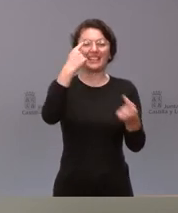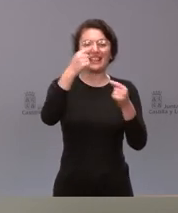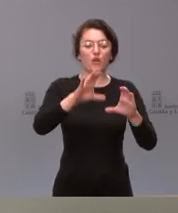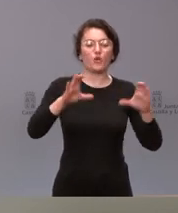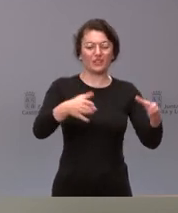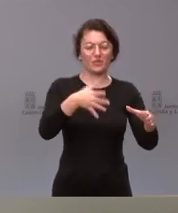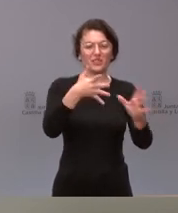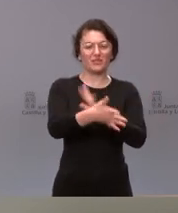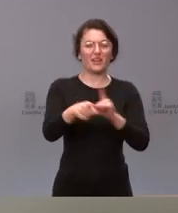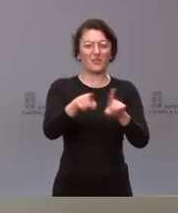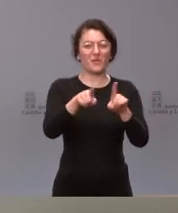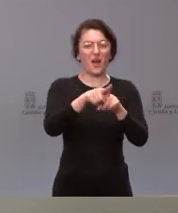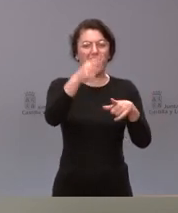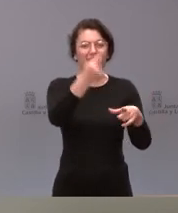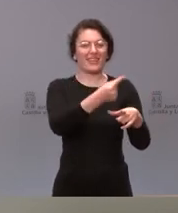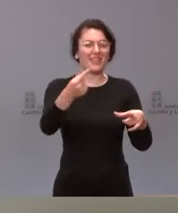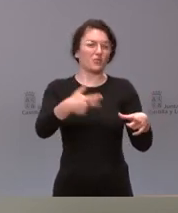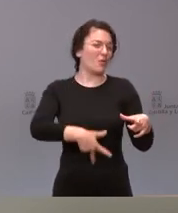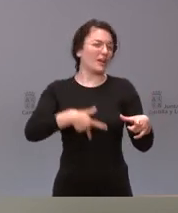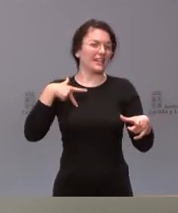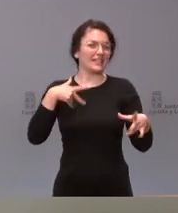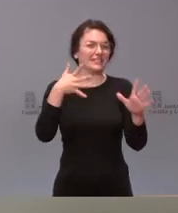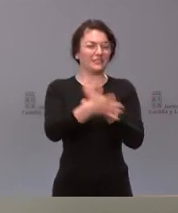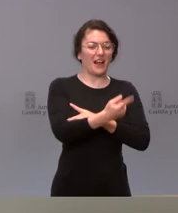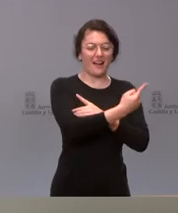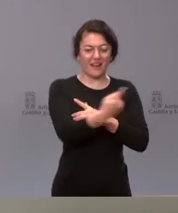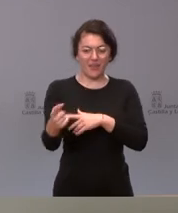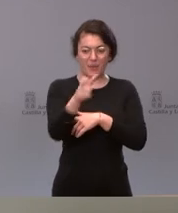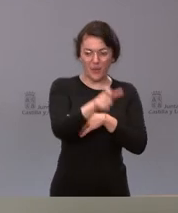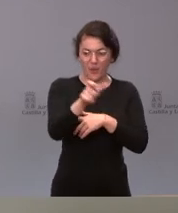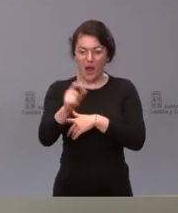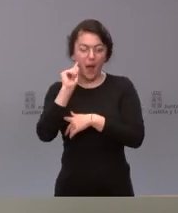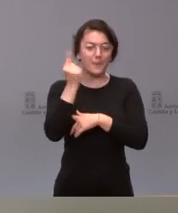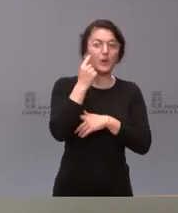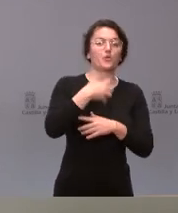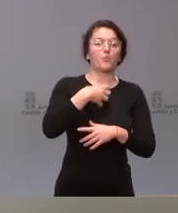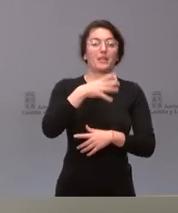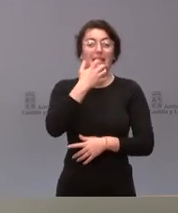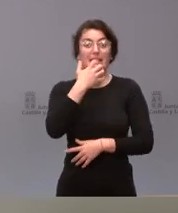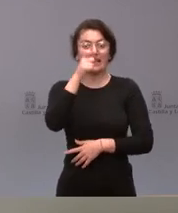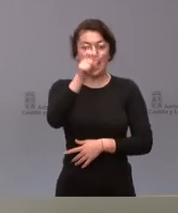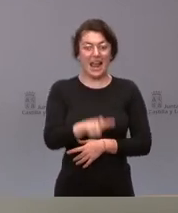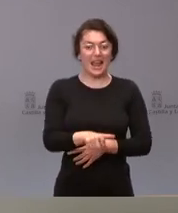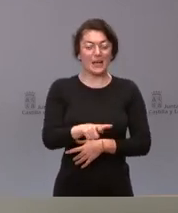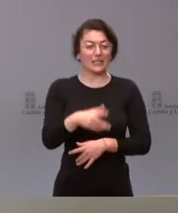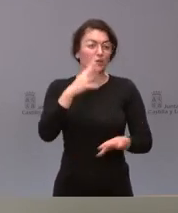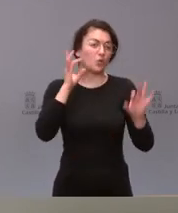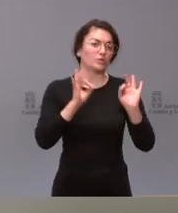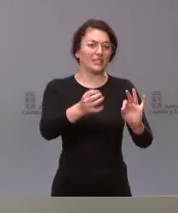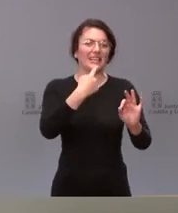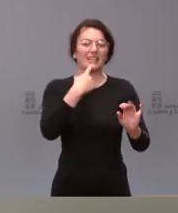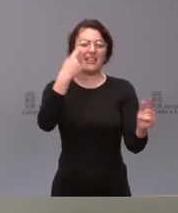global que no permite identificar caso a caso si en un caso concreto estamos dando algún dato preciso